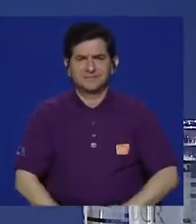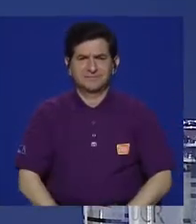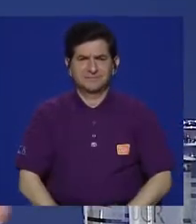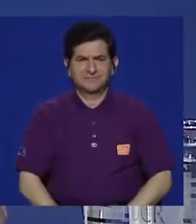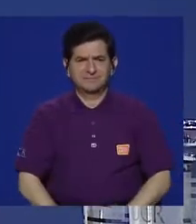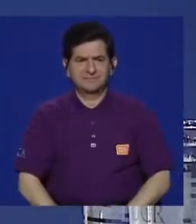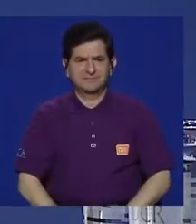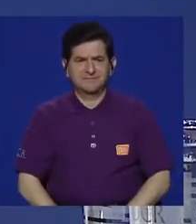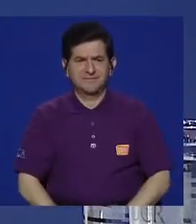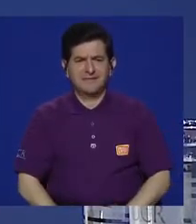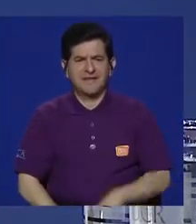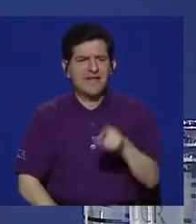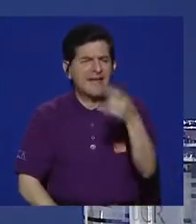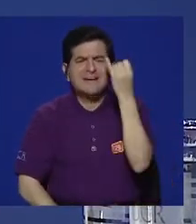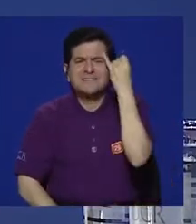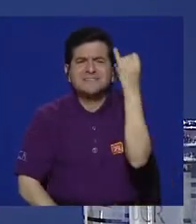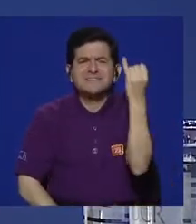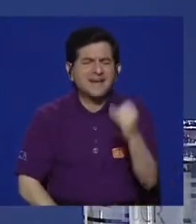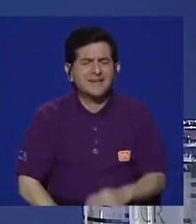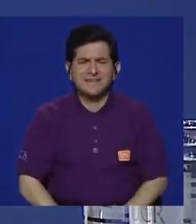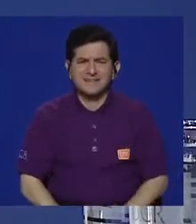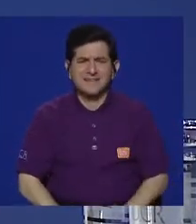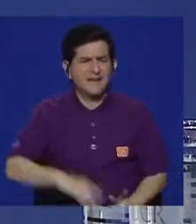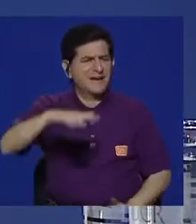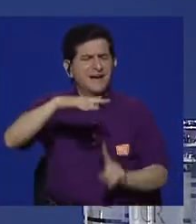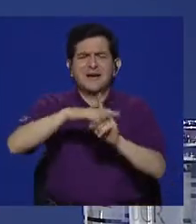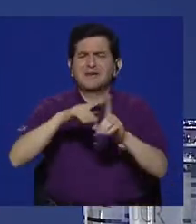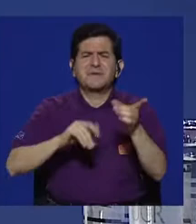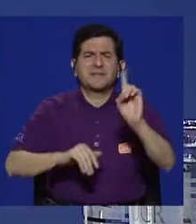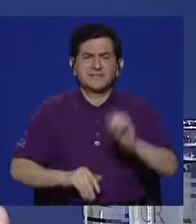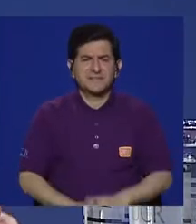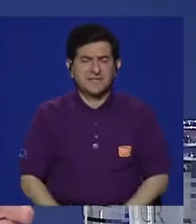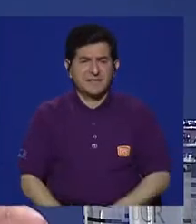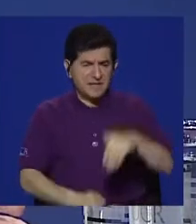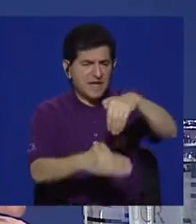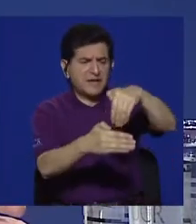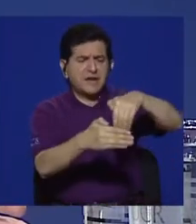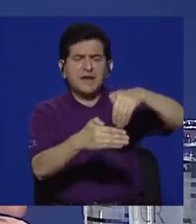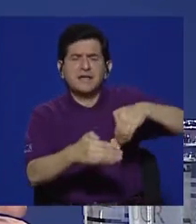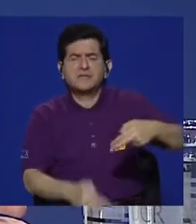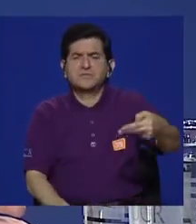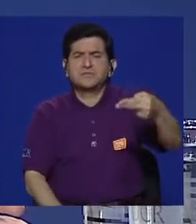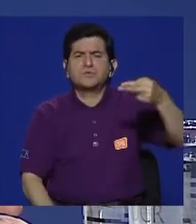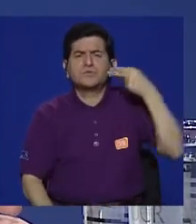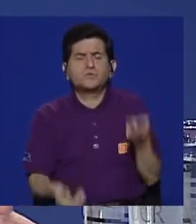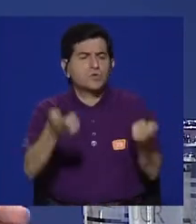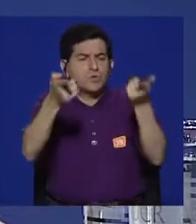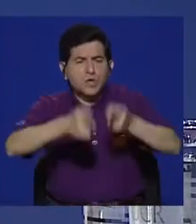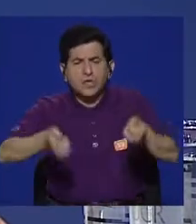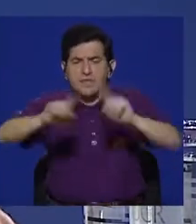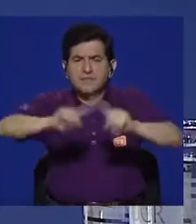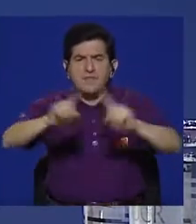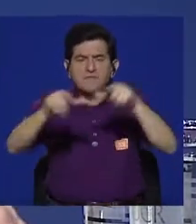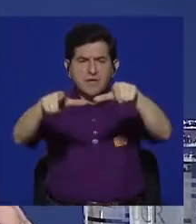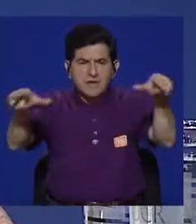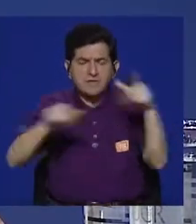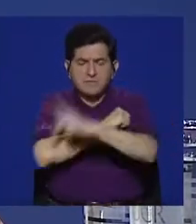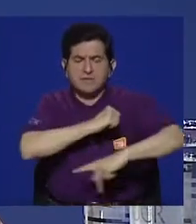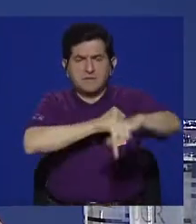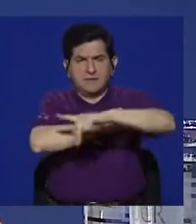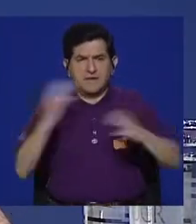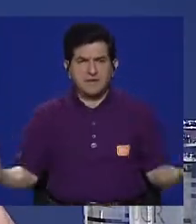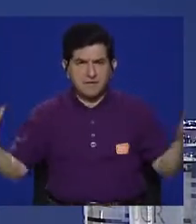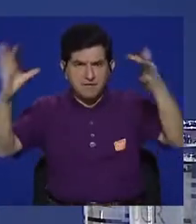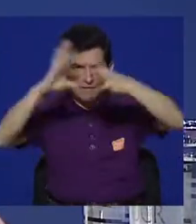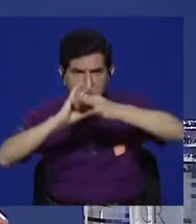de dónde nace esta idea de registrar las historias que se suceden en distintas partes